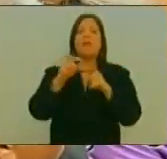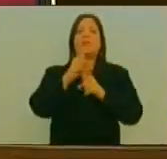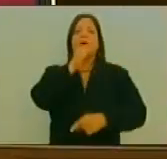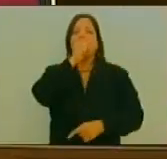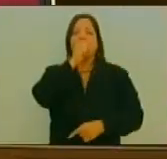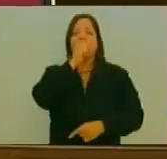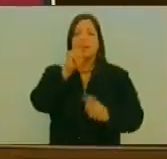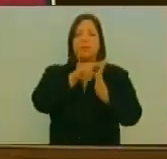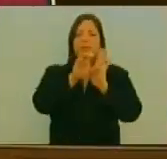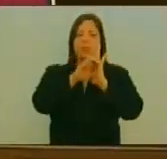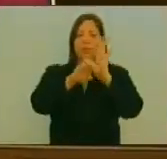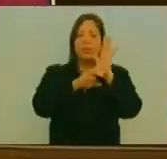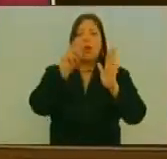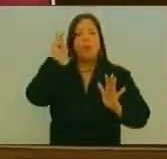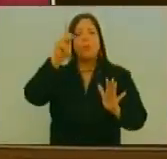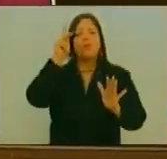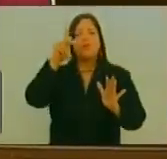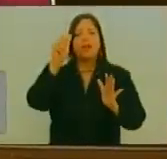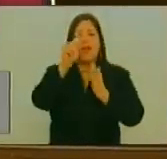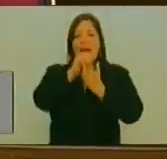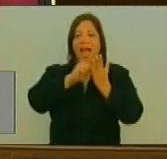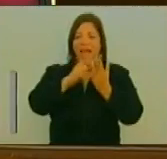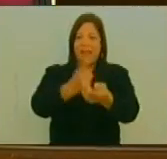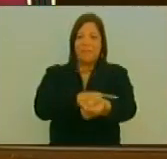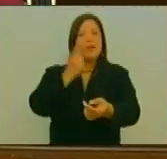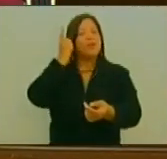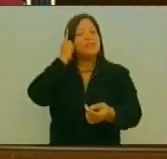Constituyente Profesor Adán Chávez